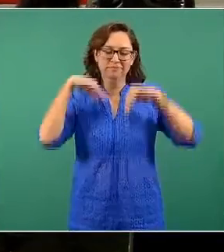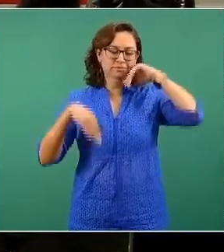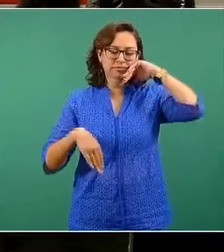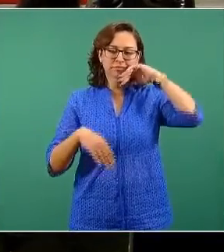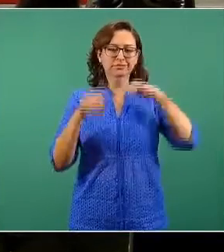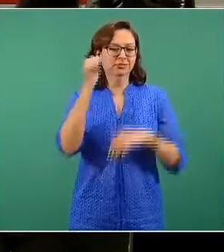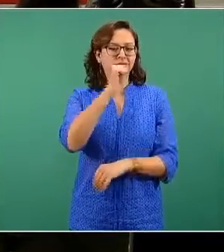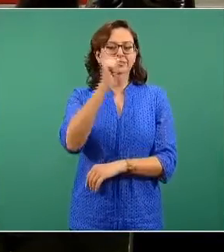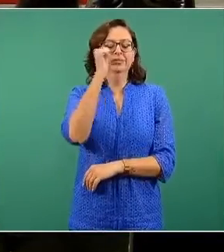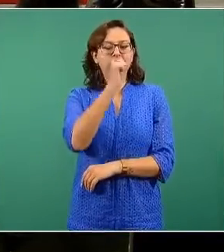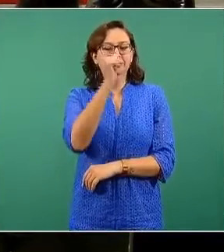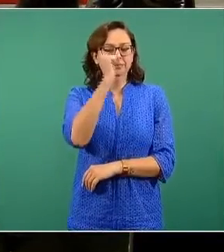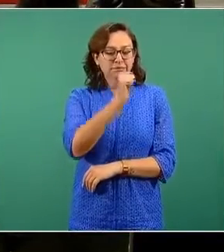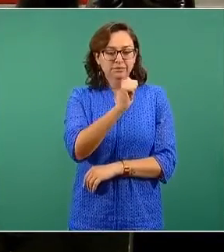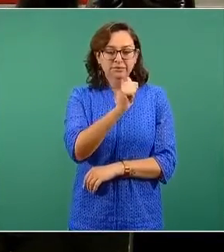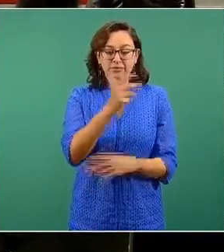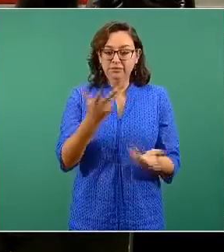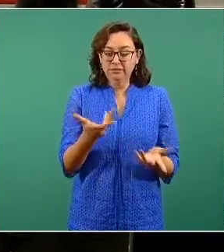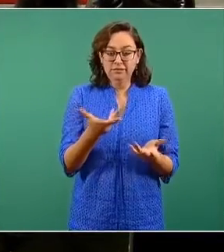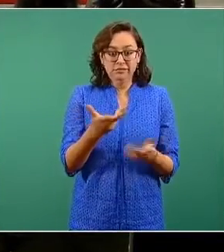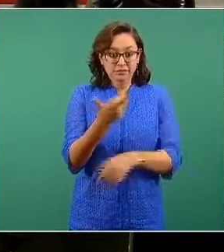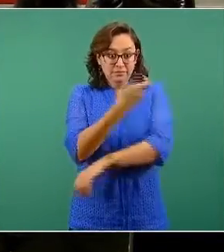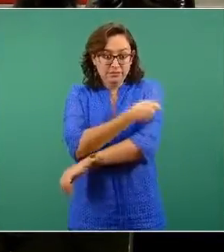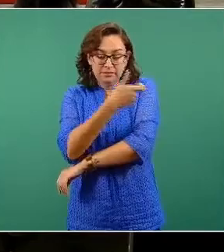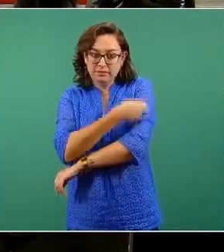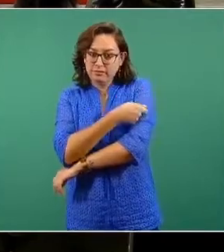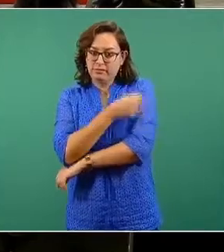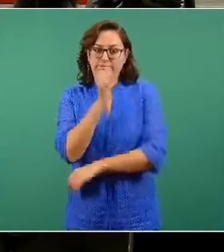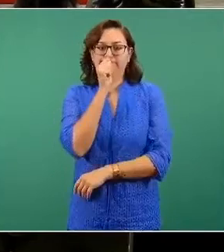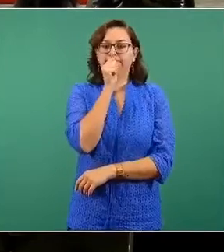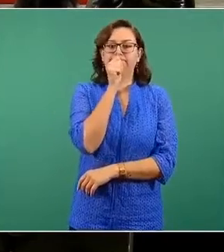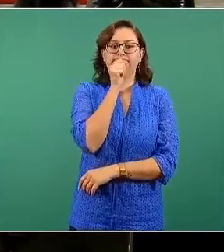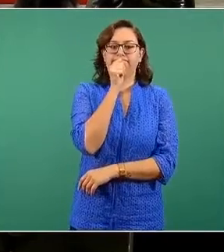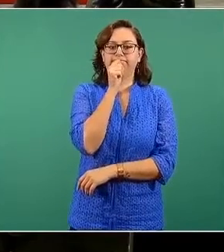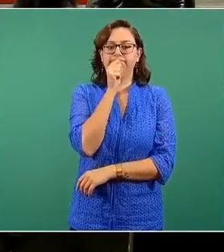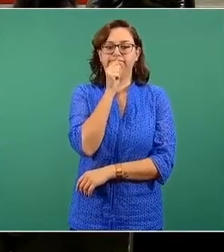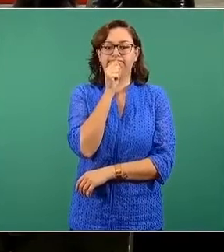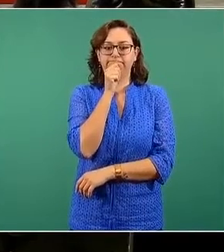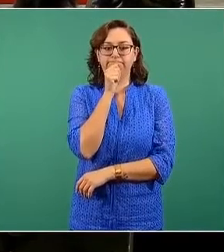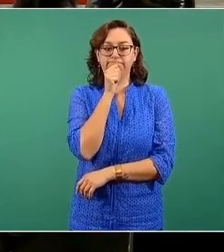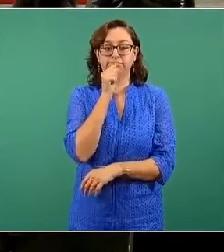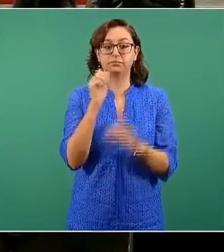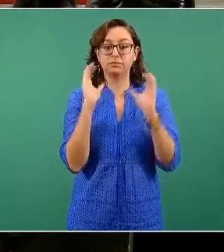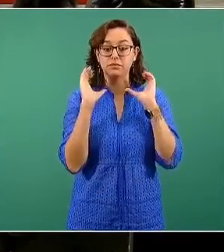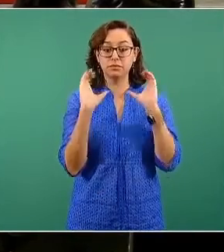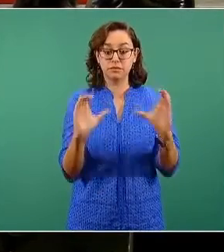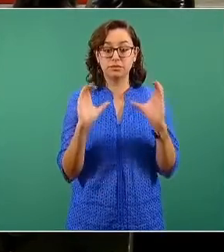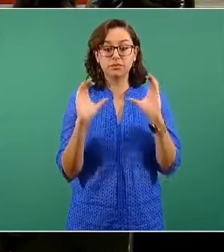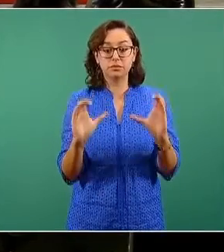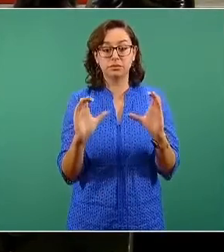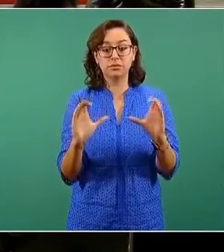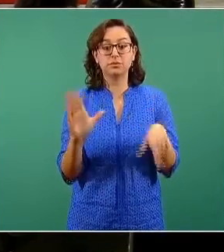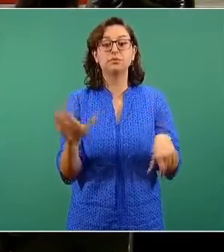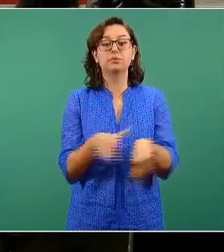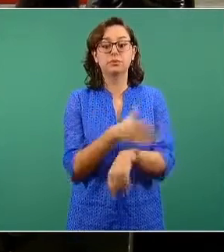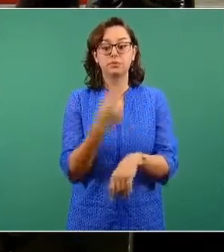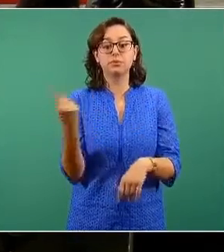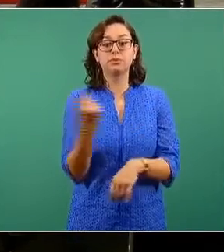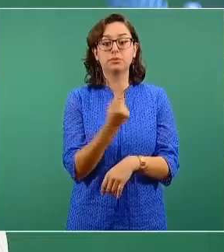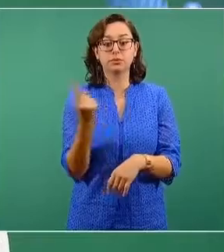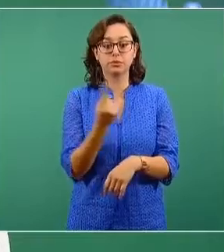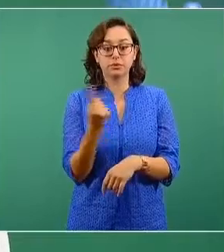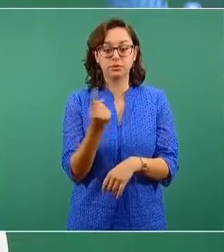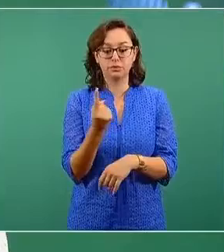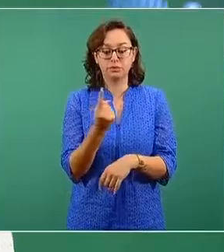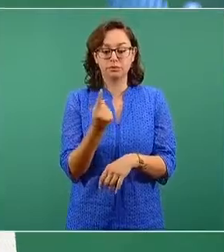es preferible no vacunarse. La razón principal es una medida de precaución para que no se